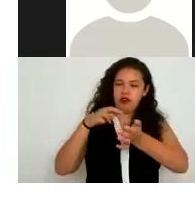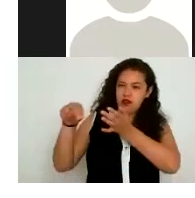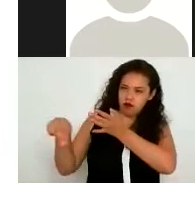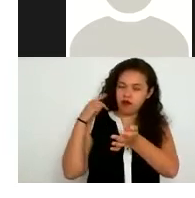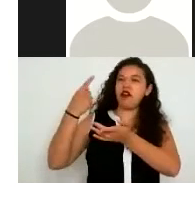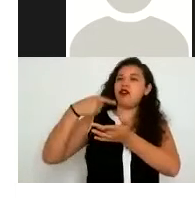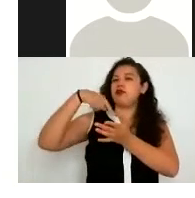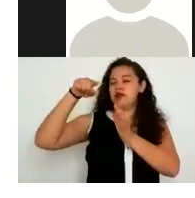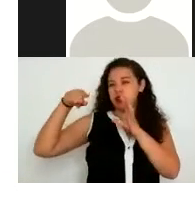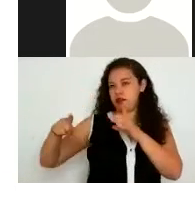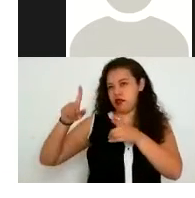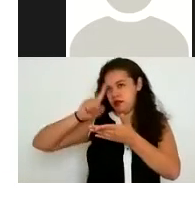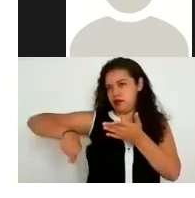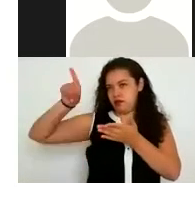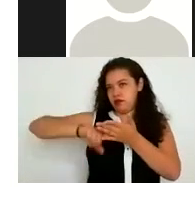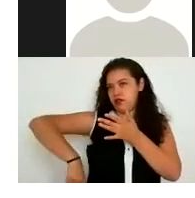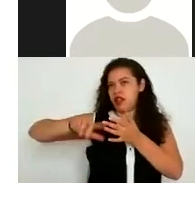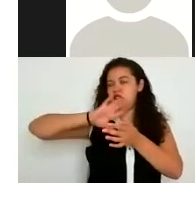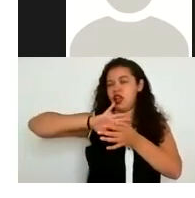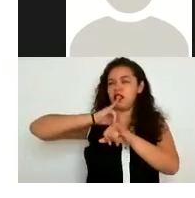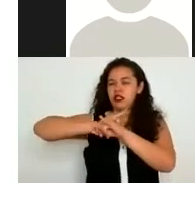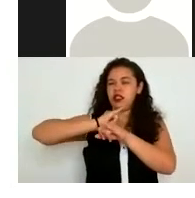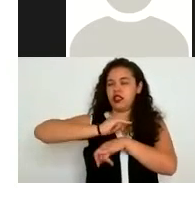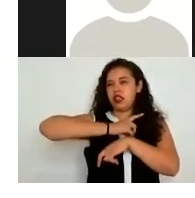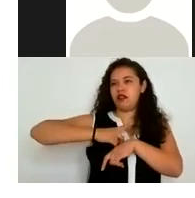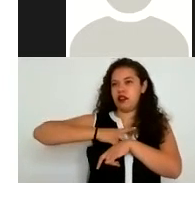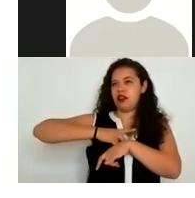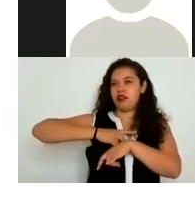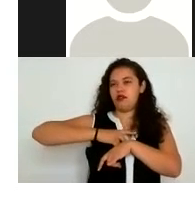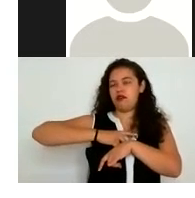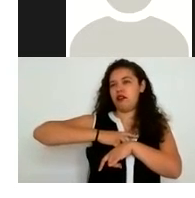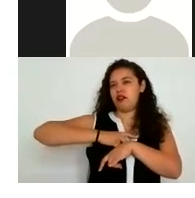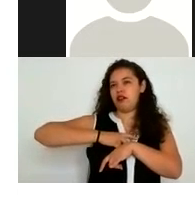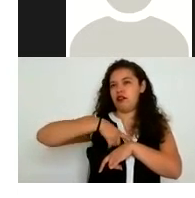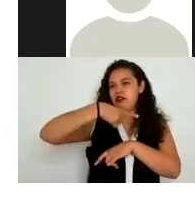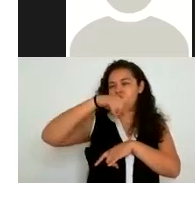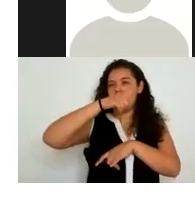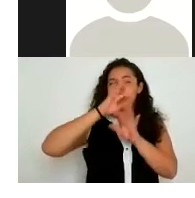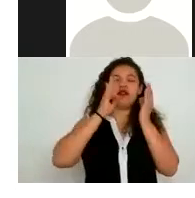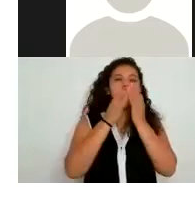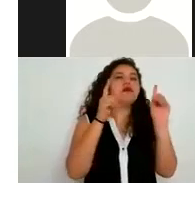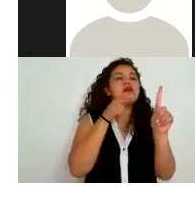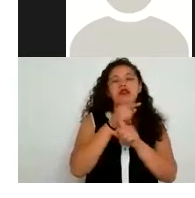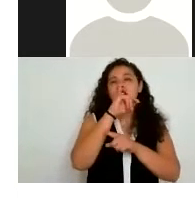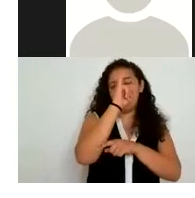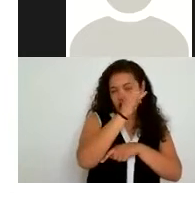incluso formularios en internet hay casillas donde les tienes que poner de manera directa si aceptas que sea se